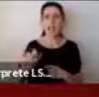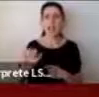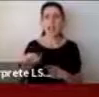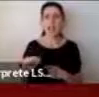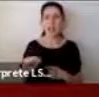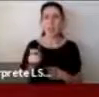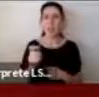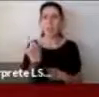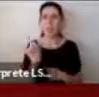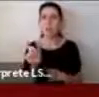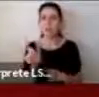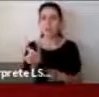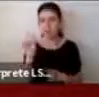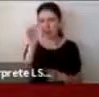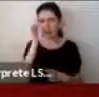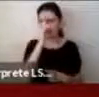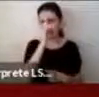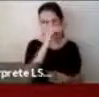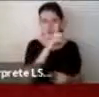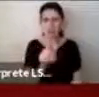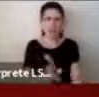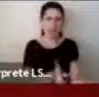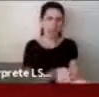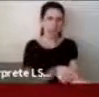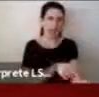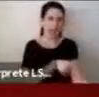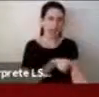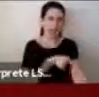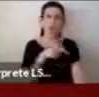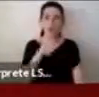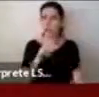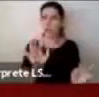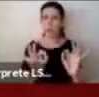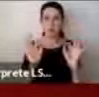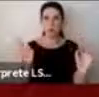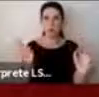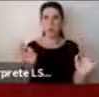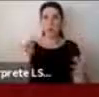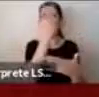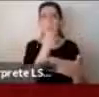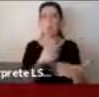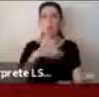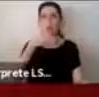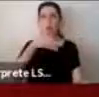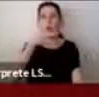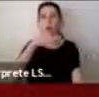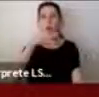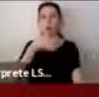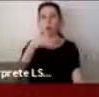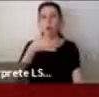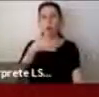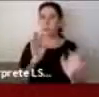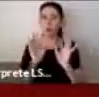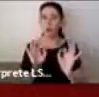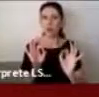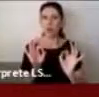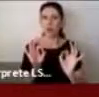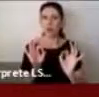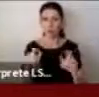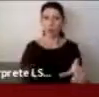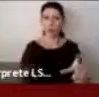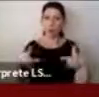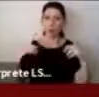replicar a la perfección, que es bastante impresionante. Pero ella una vez que termina la presentación de este